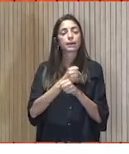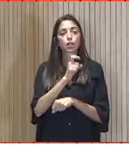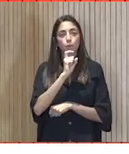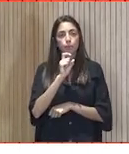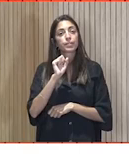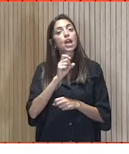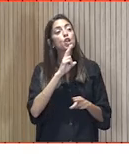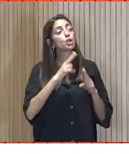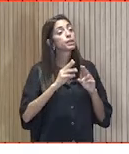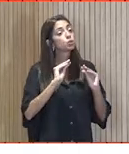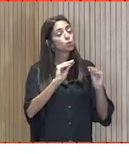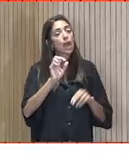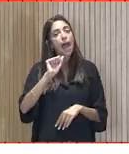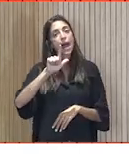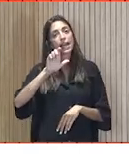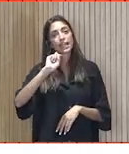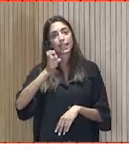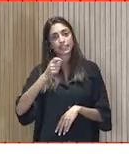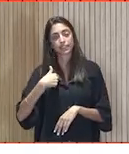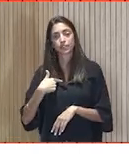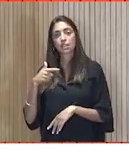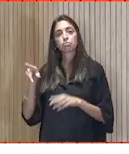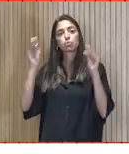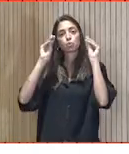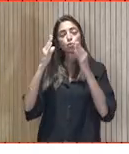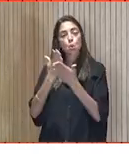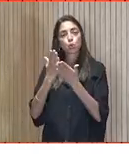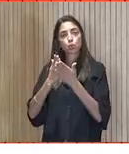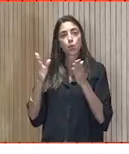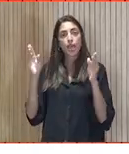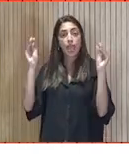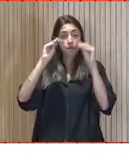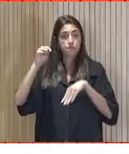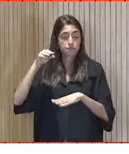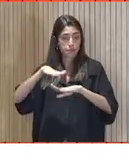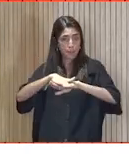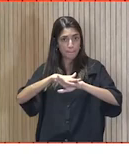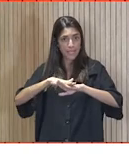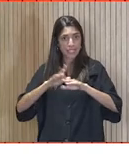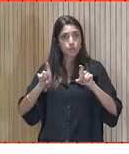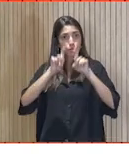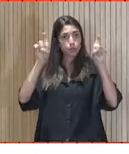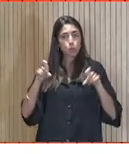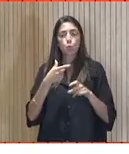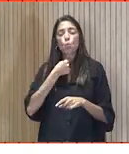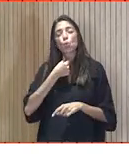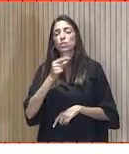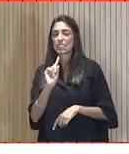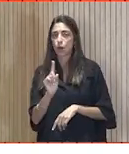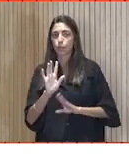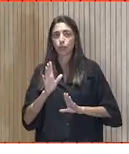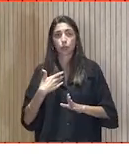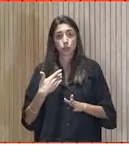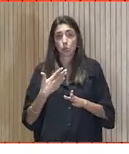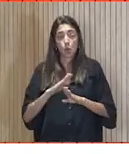Álex. ¿Y qué hace? Está estudiando una FP básica de informática, pero no porque le gustara, sino porque era lo que